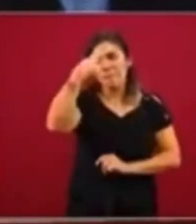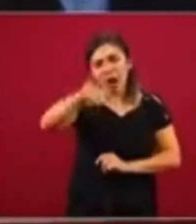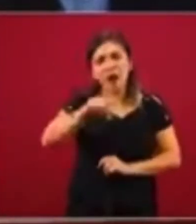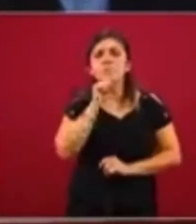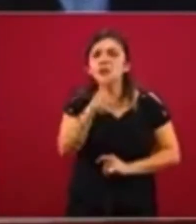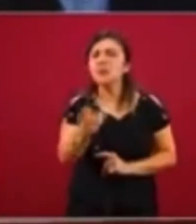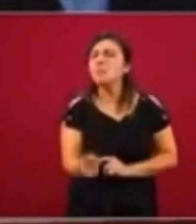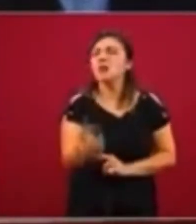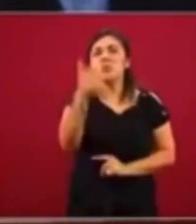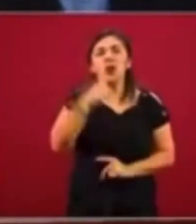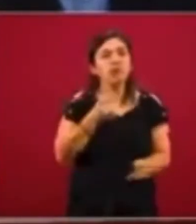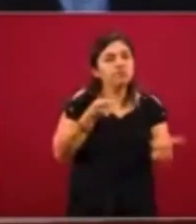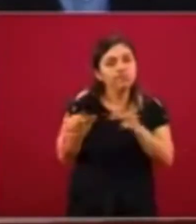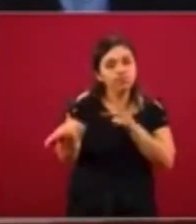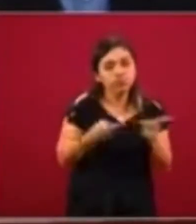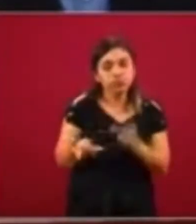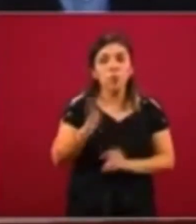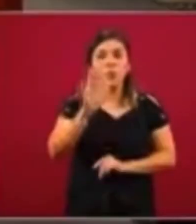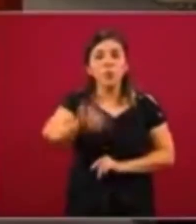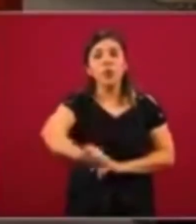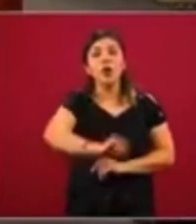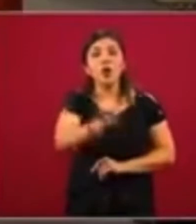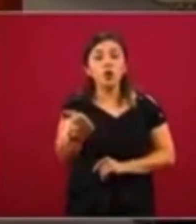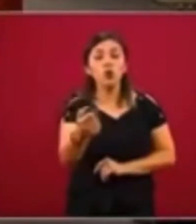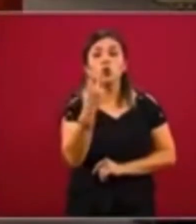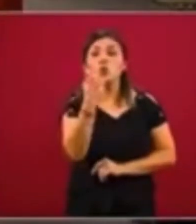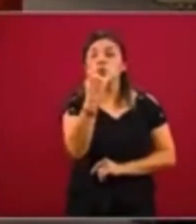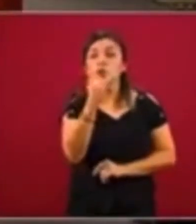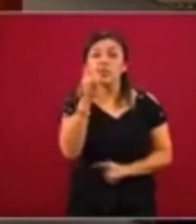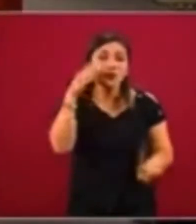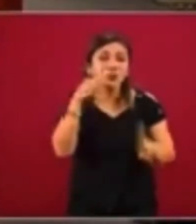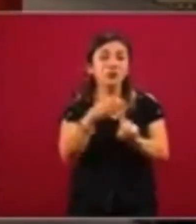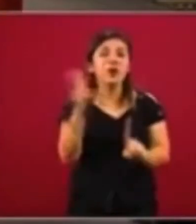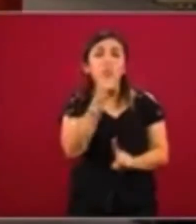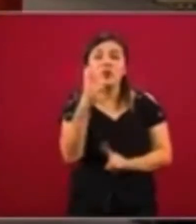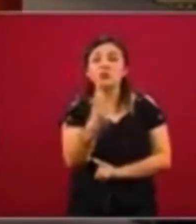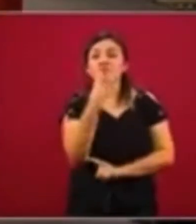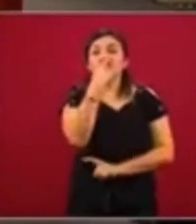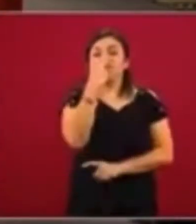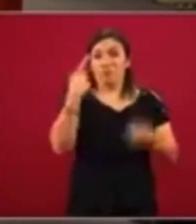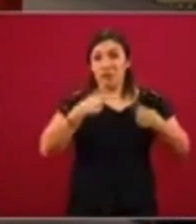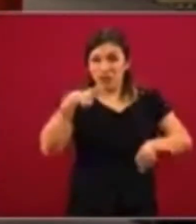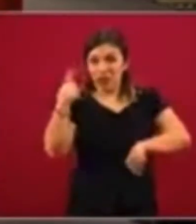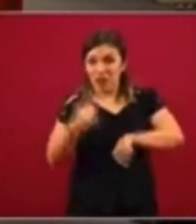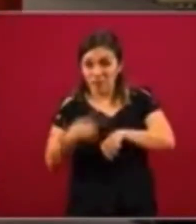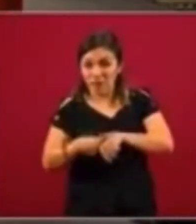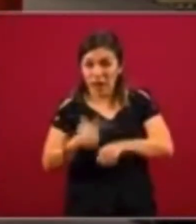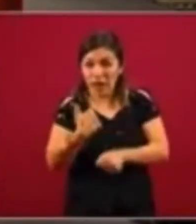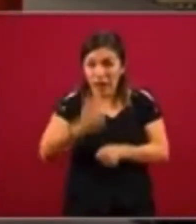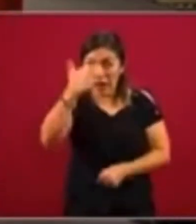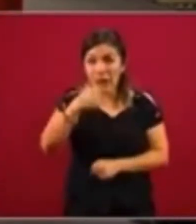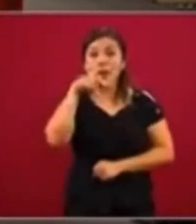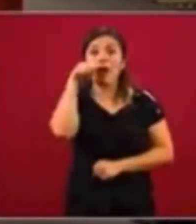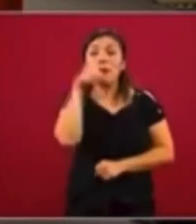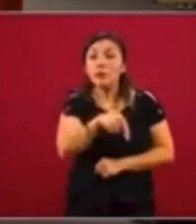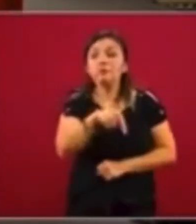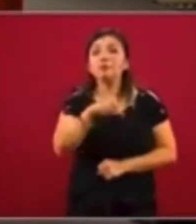contemplado. Y respecto al reto específico de los ventiladores, esta situación